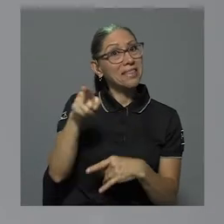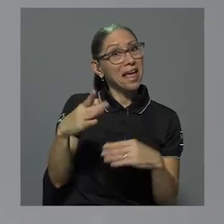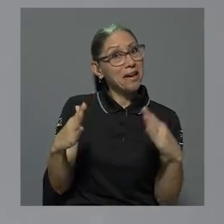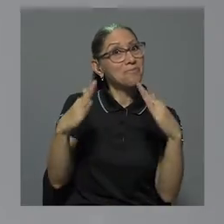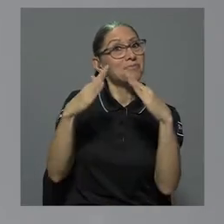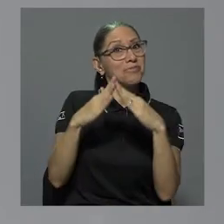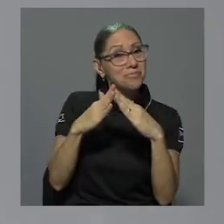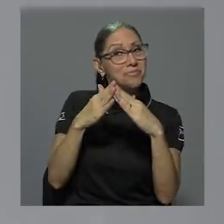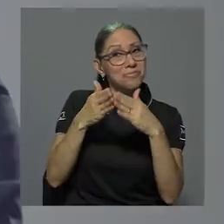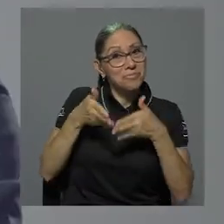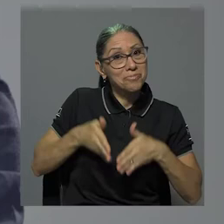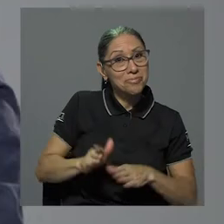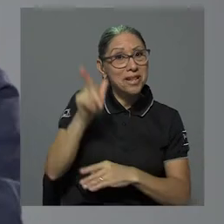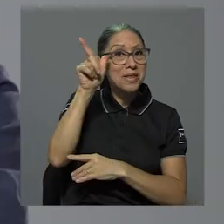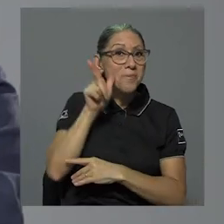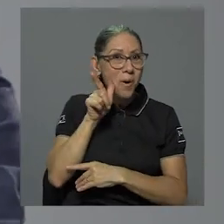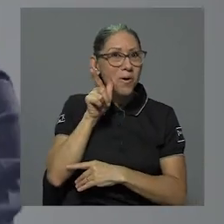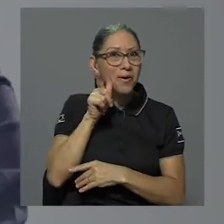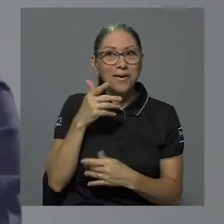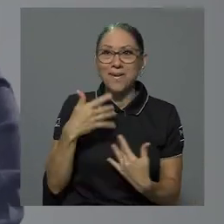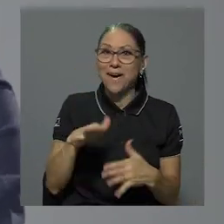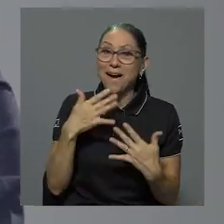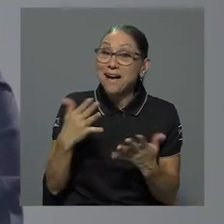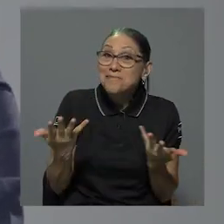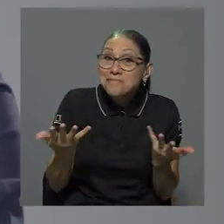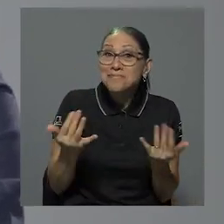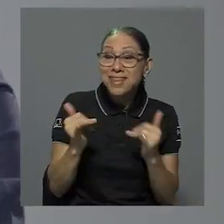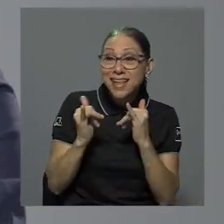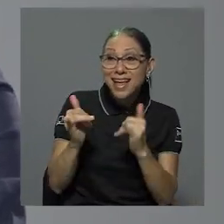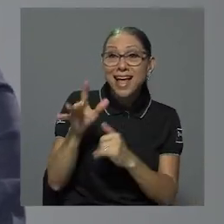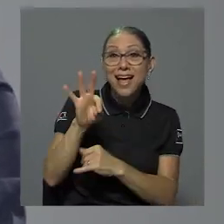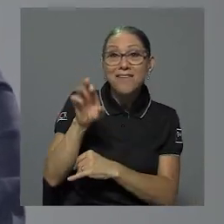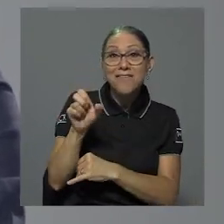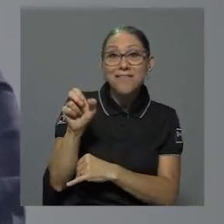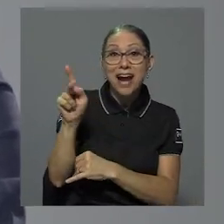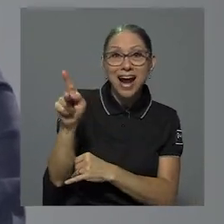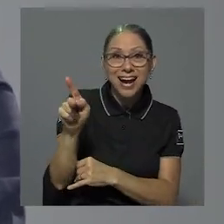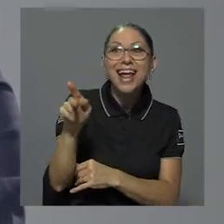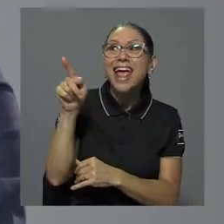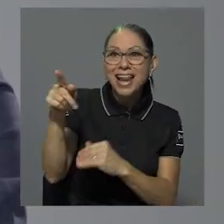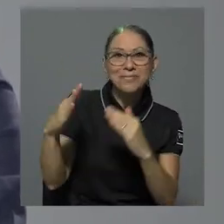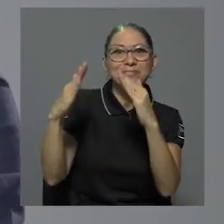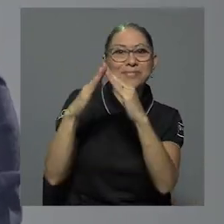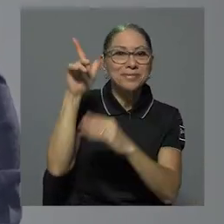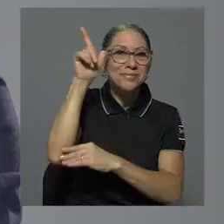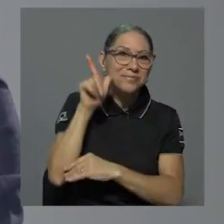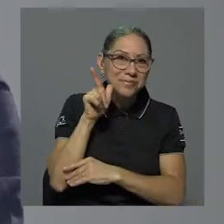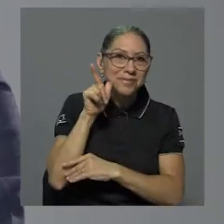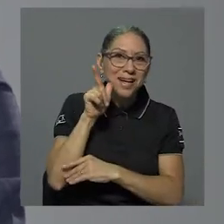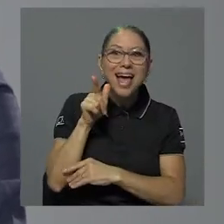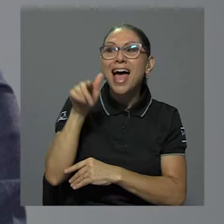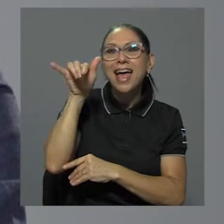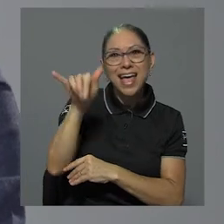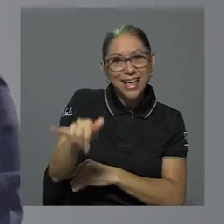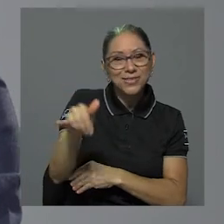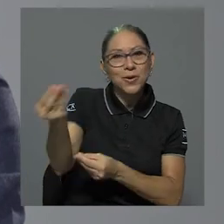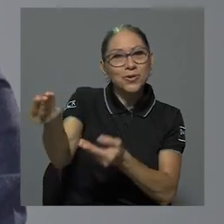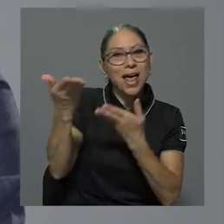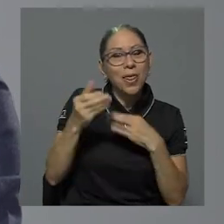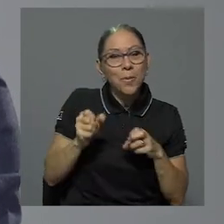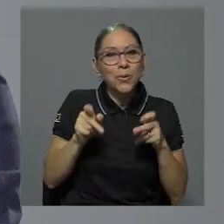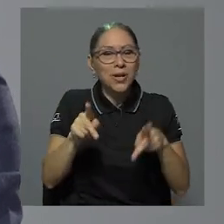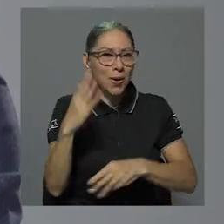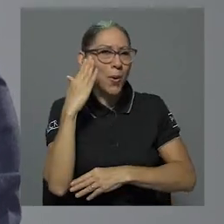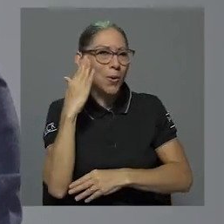coincidió que Frank fuera de la zona de Limón y nos ha permitido también como entender algunas de las realidades propias de los y las